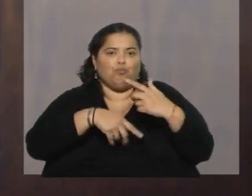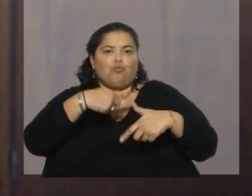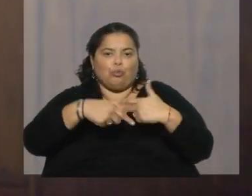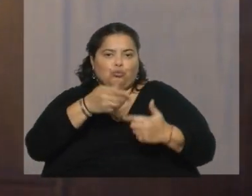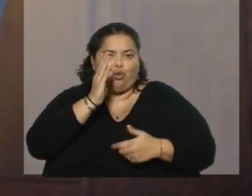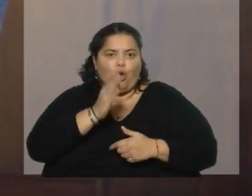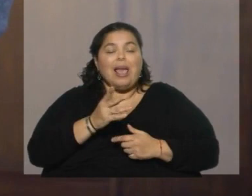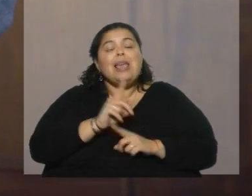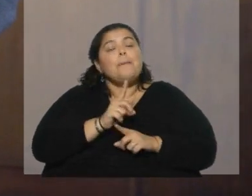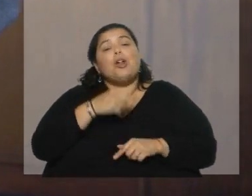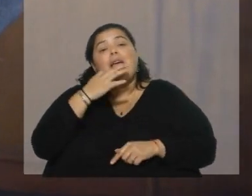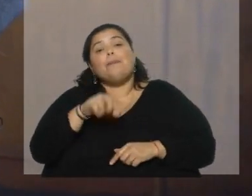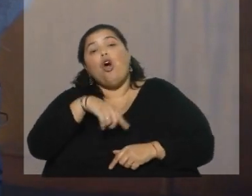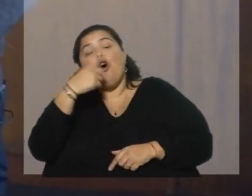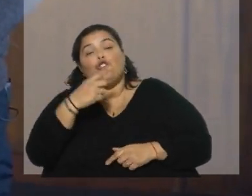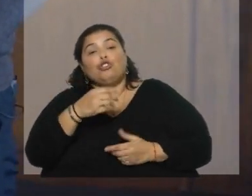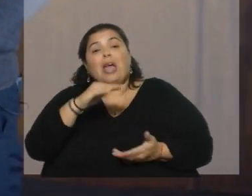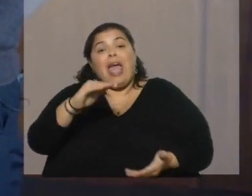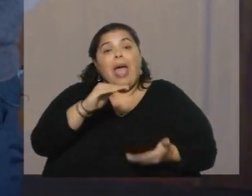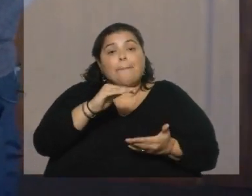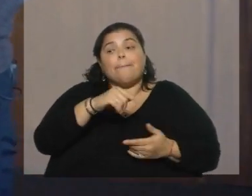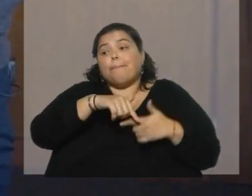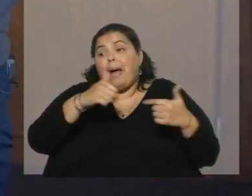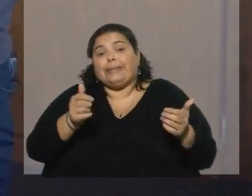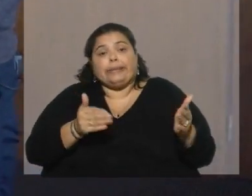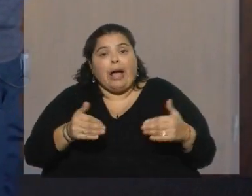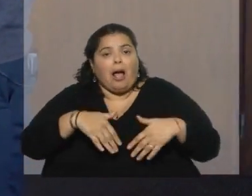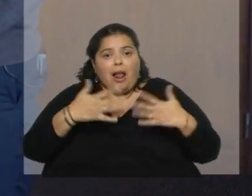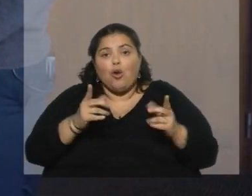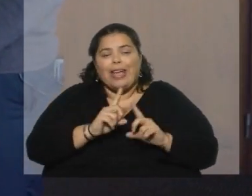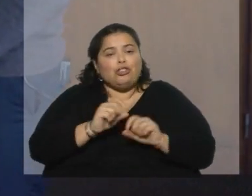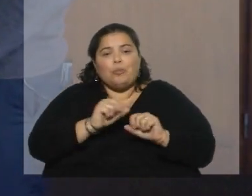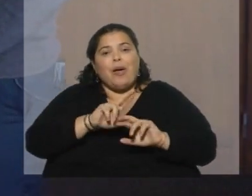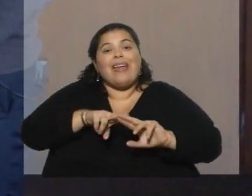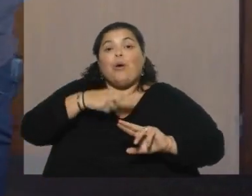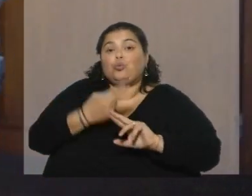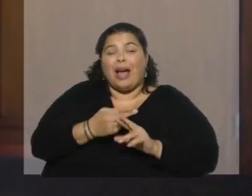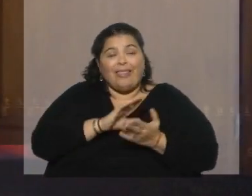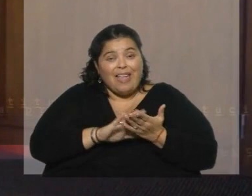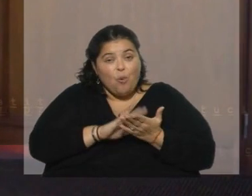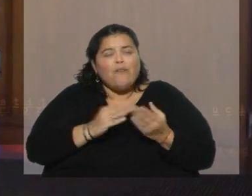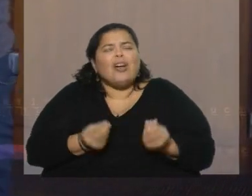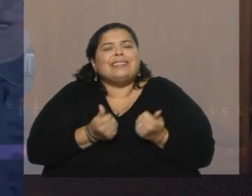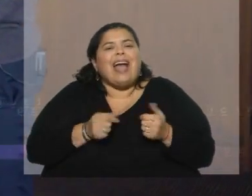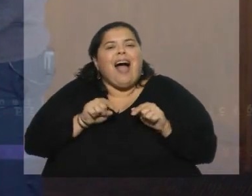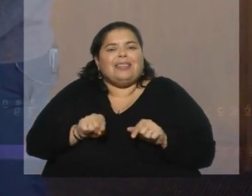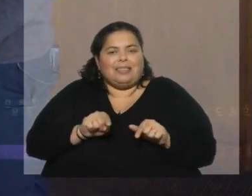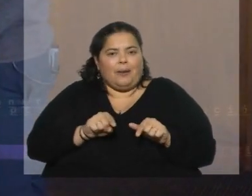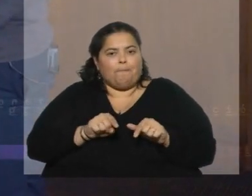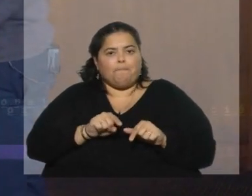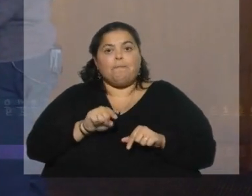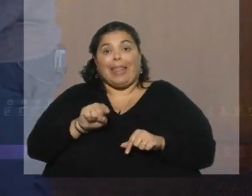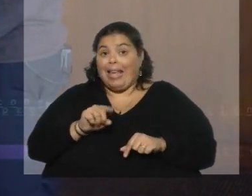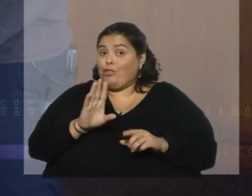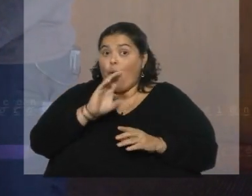¿Y los envases que no son reutilizables, qué se piensa hacer con ellos? Los envases que están incorporados en el plan Vale son todos